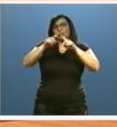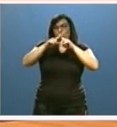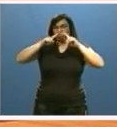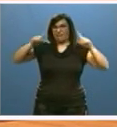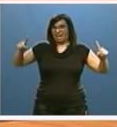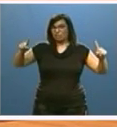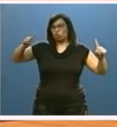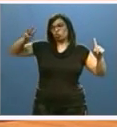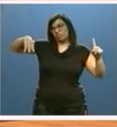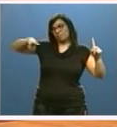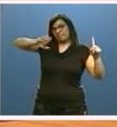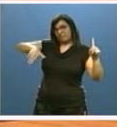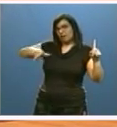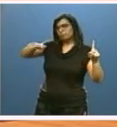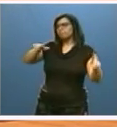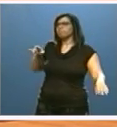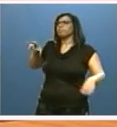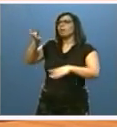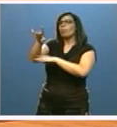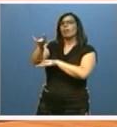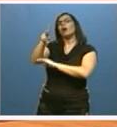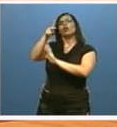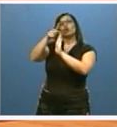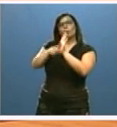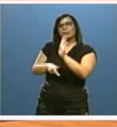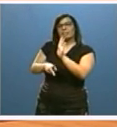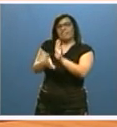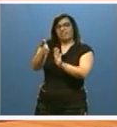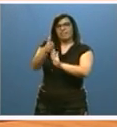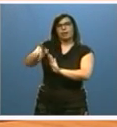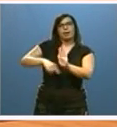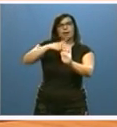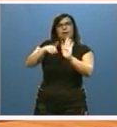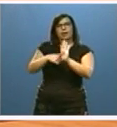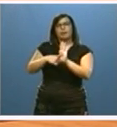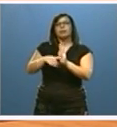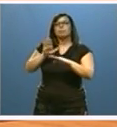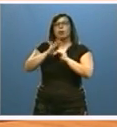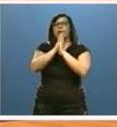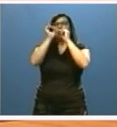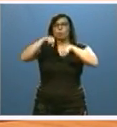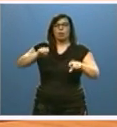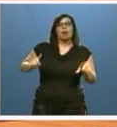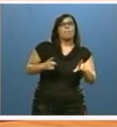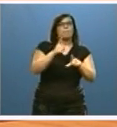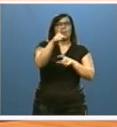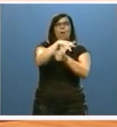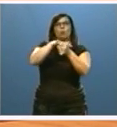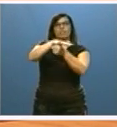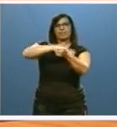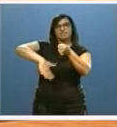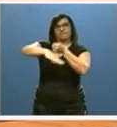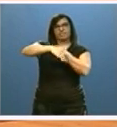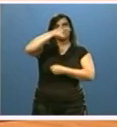este año 2016, una norma con fuerza de ley dirigida a aprobar ese mapa de las Unidades Básicas